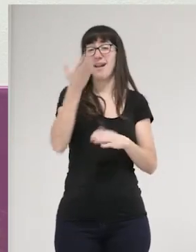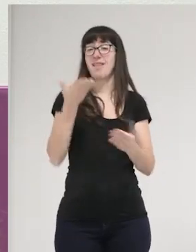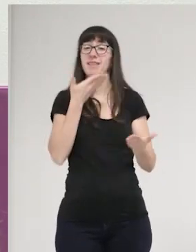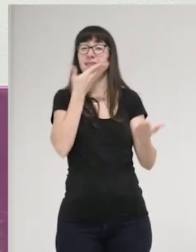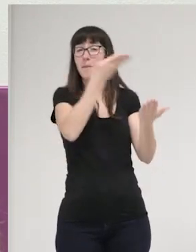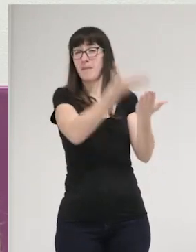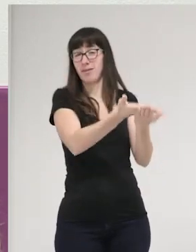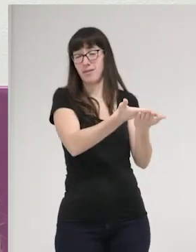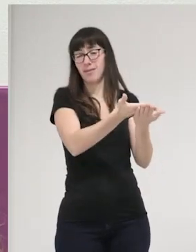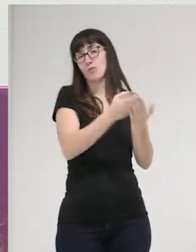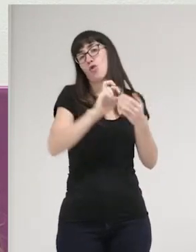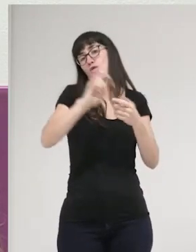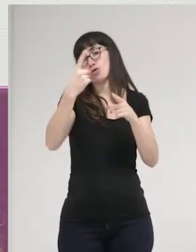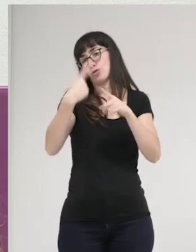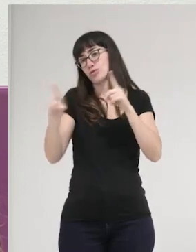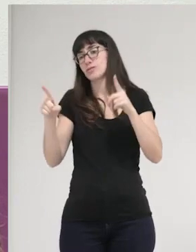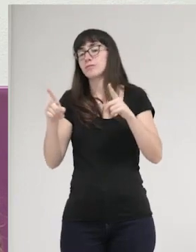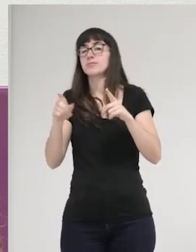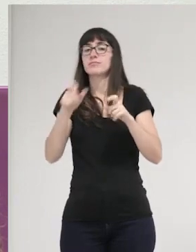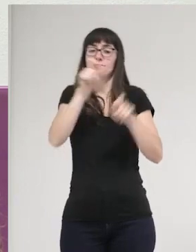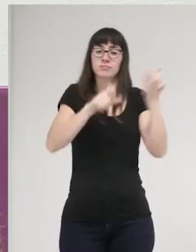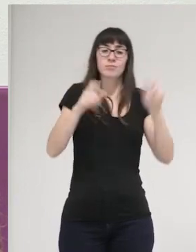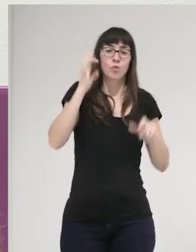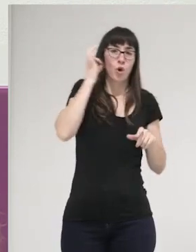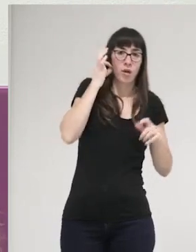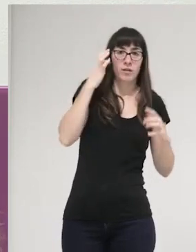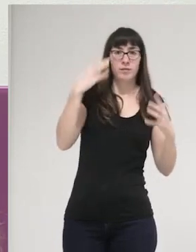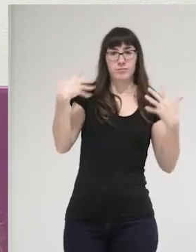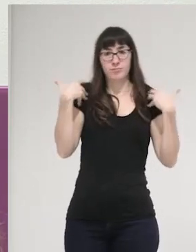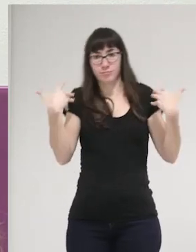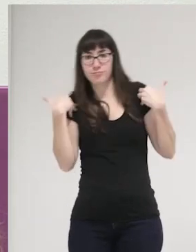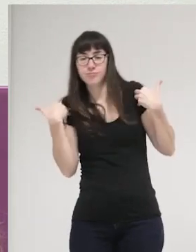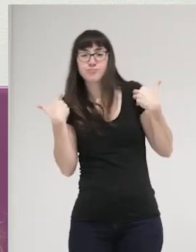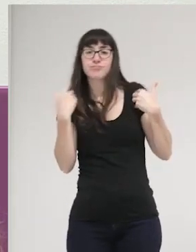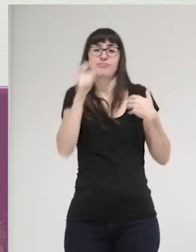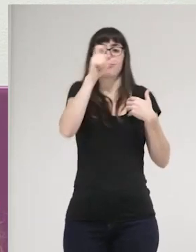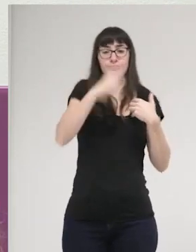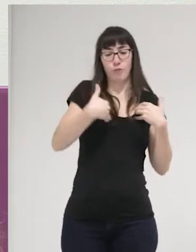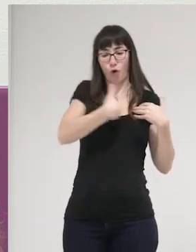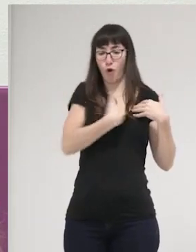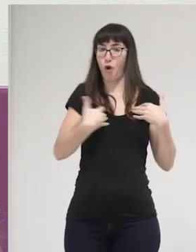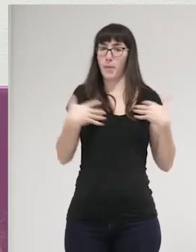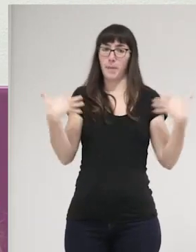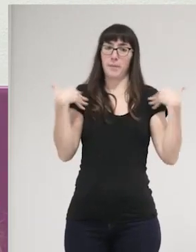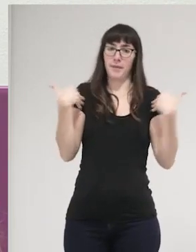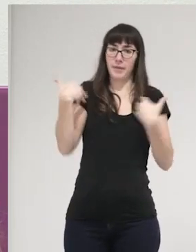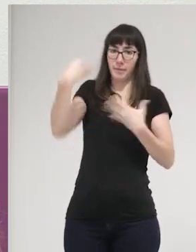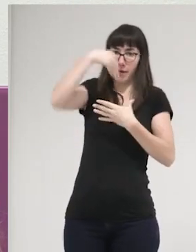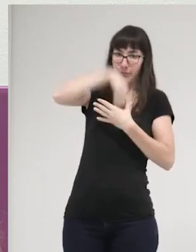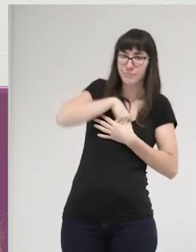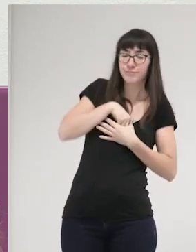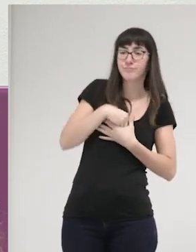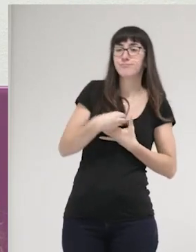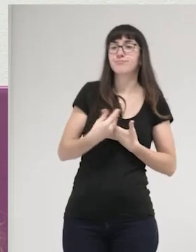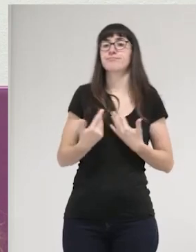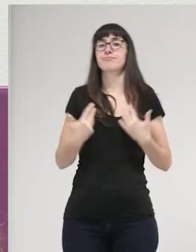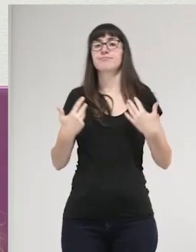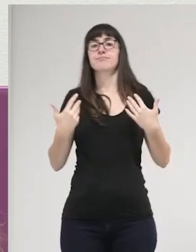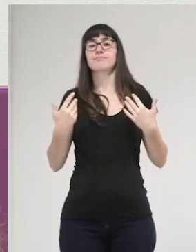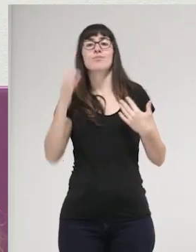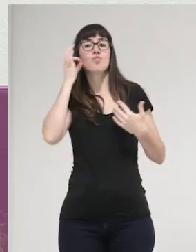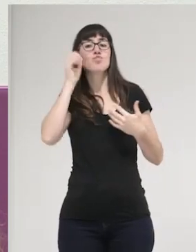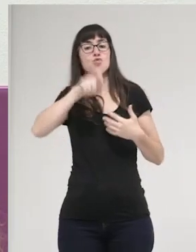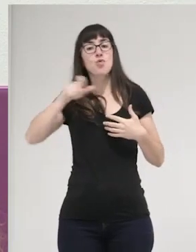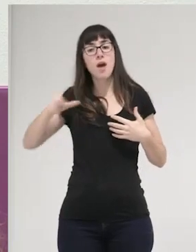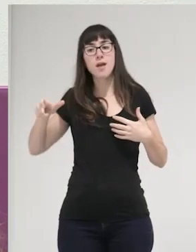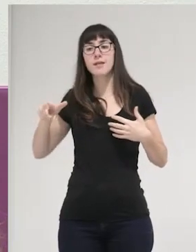como consecuencias, la victimización de las mujeres, la esencialización del rol de víctima en las mujeres, la negación del rol activo de las mujeres en el sostenimiento del